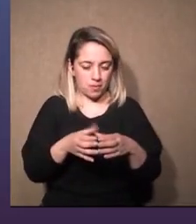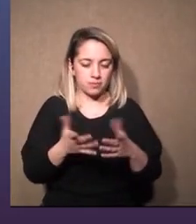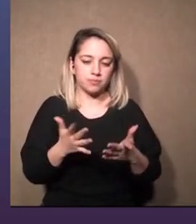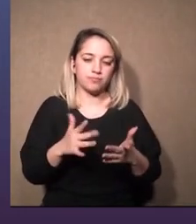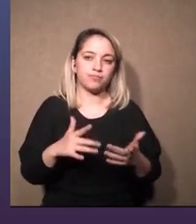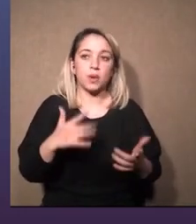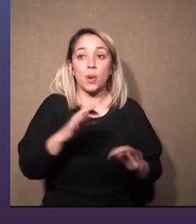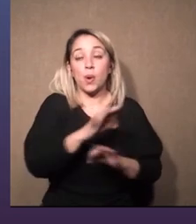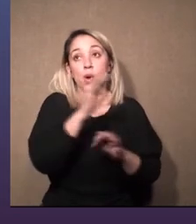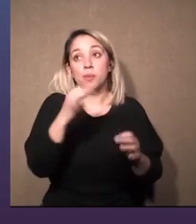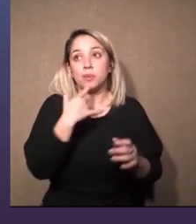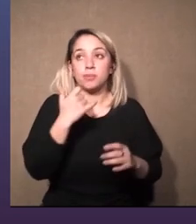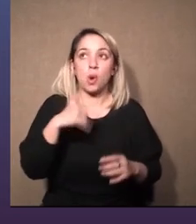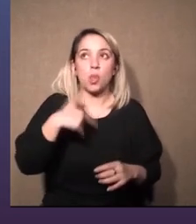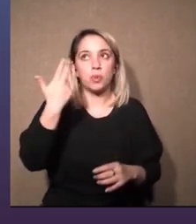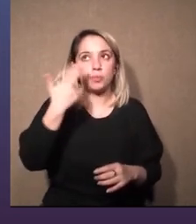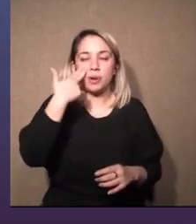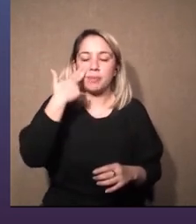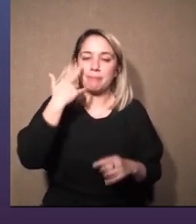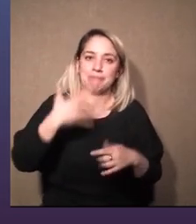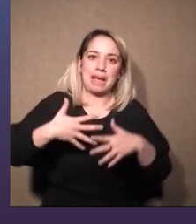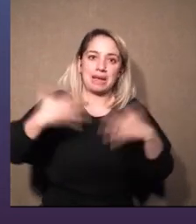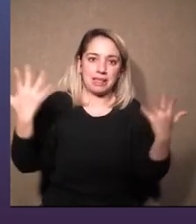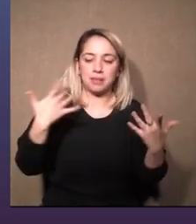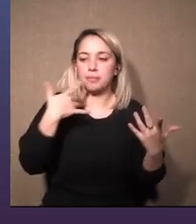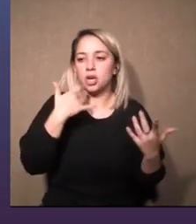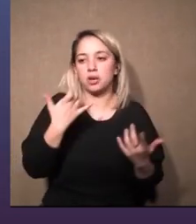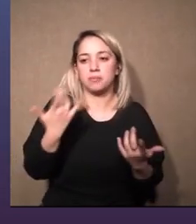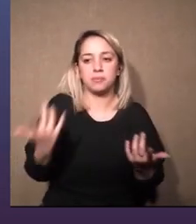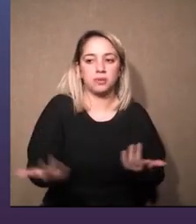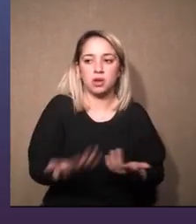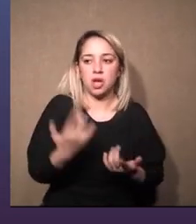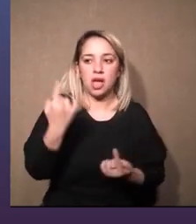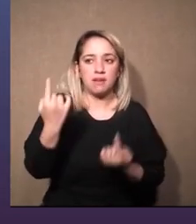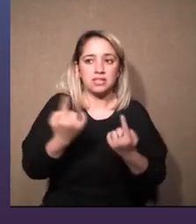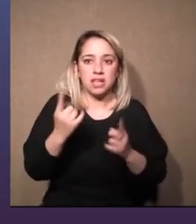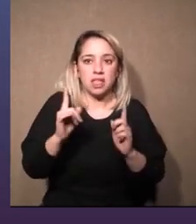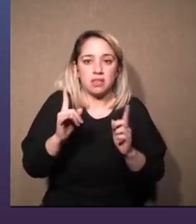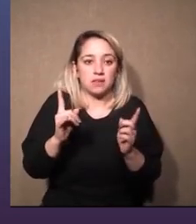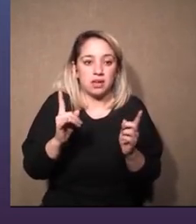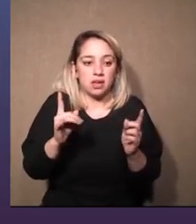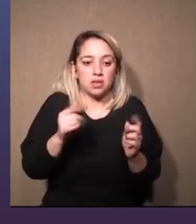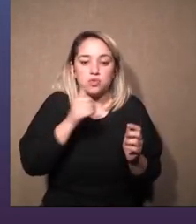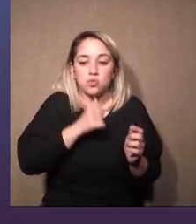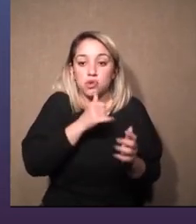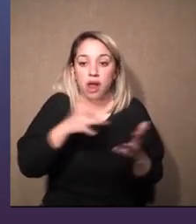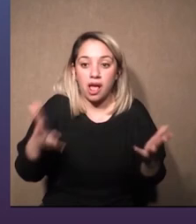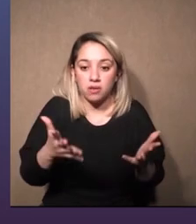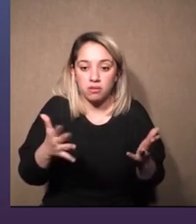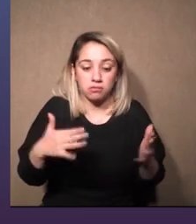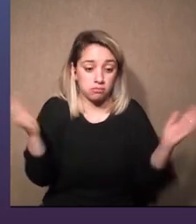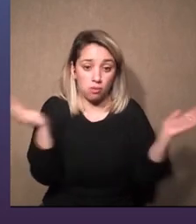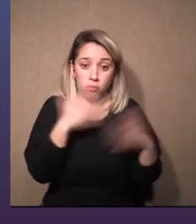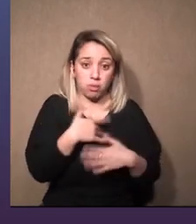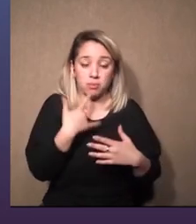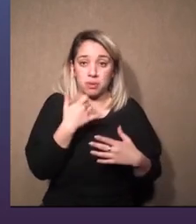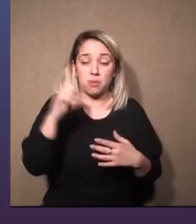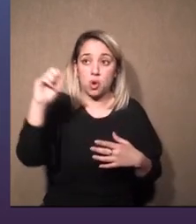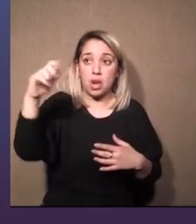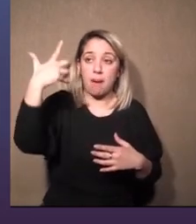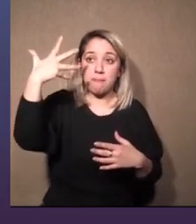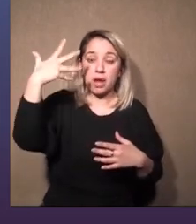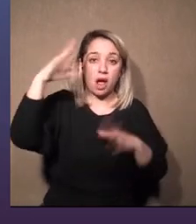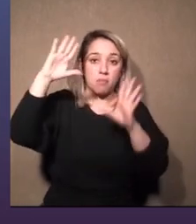otro tipo de imprevistos más grande que de repente te van a exigir que hagas algo y no vas a poder hacer nada si me quema una